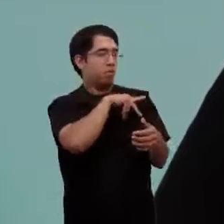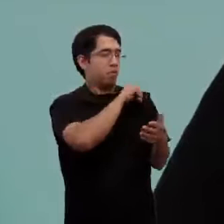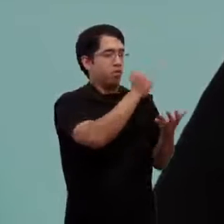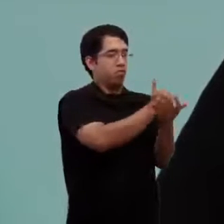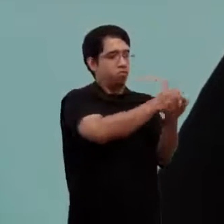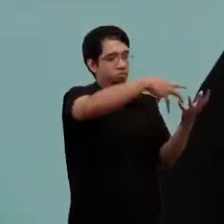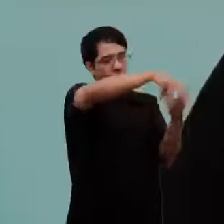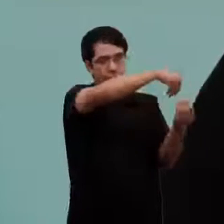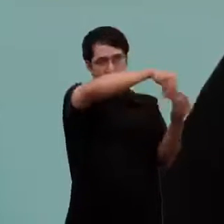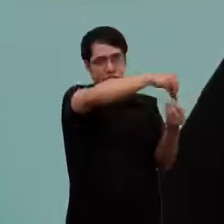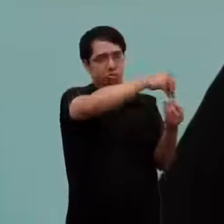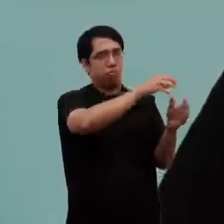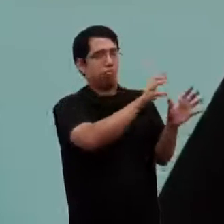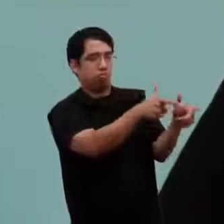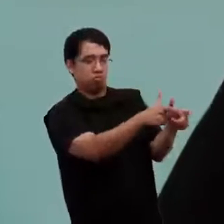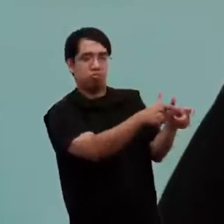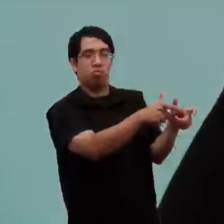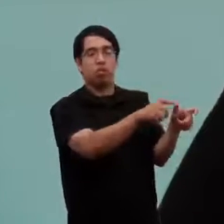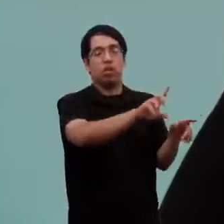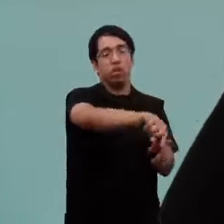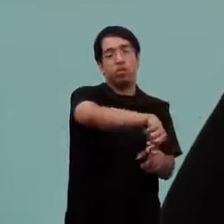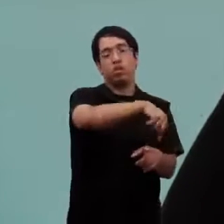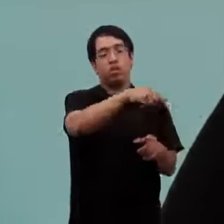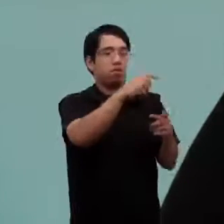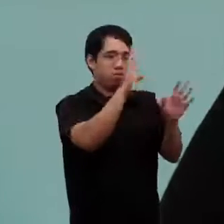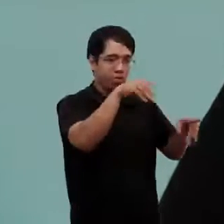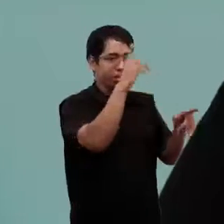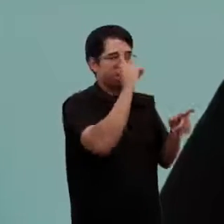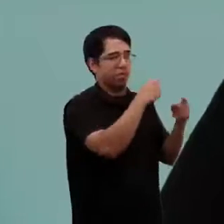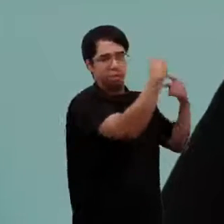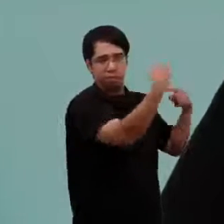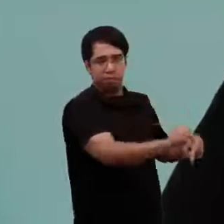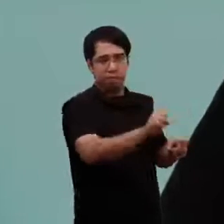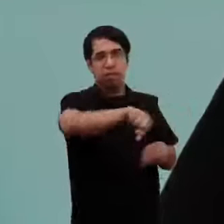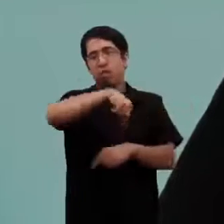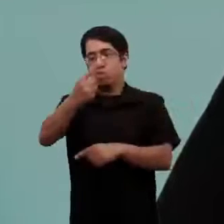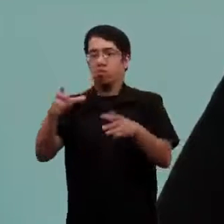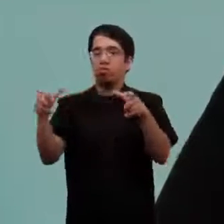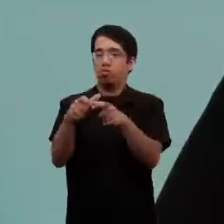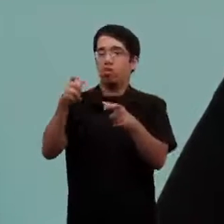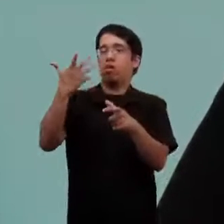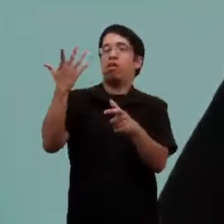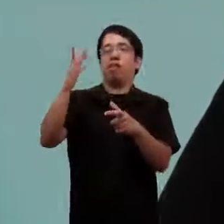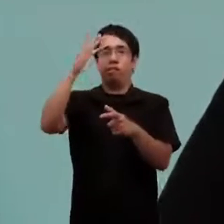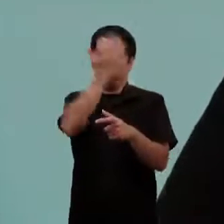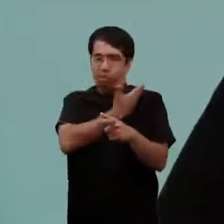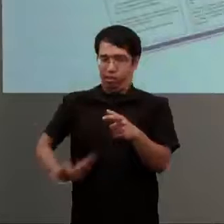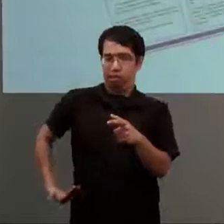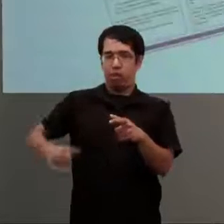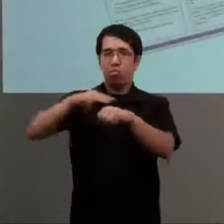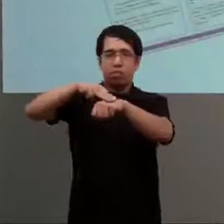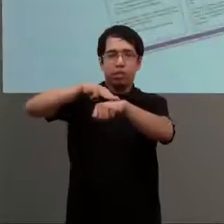representando a un sector de cada discapacidad y también al Estado por los distintos ministerios. Todos